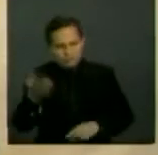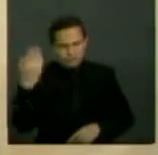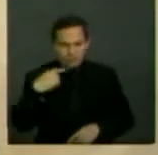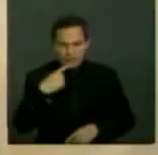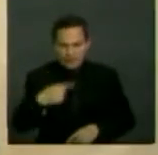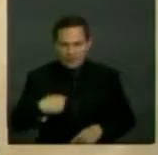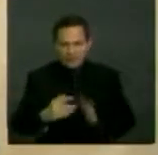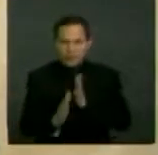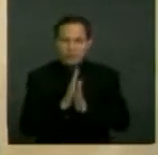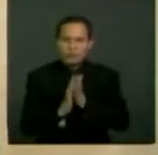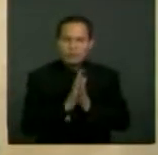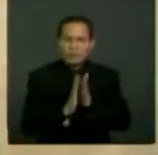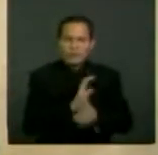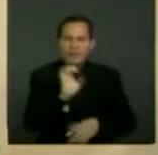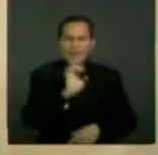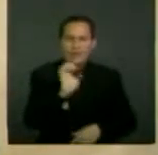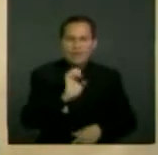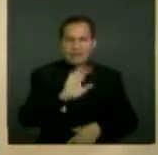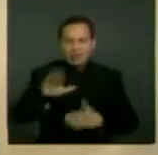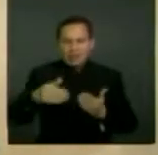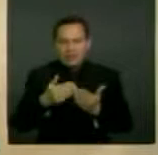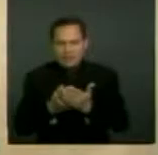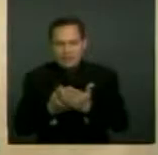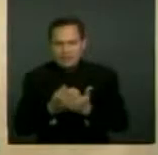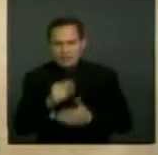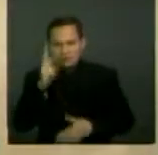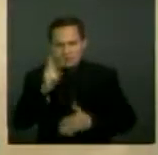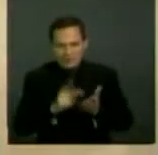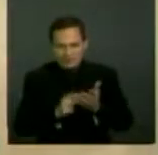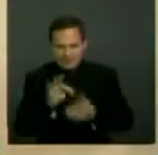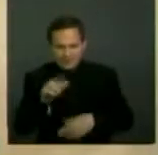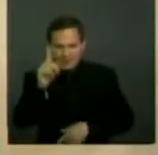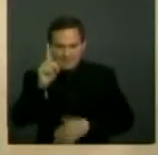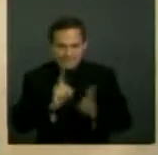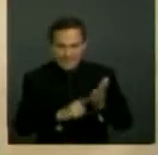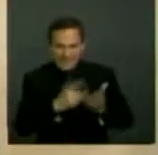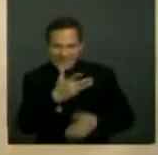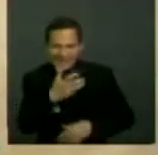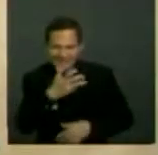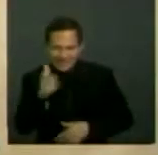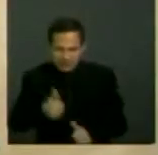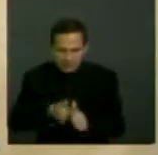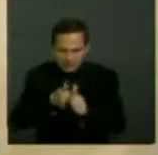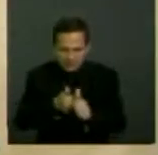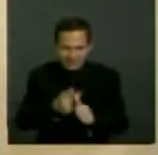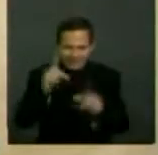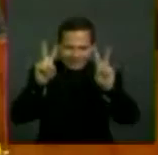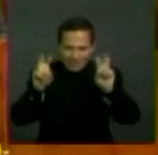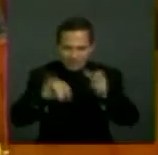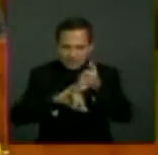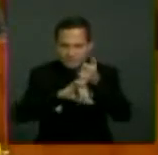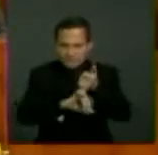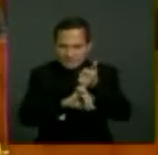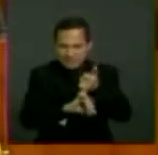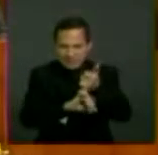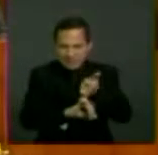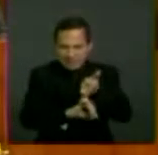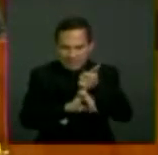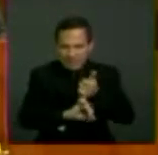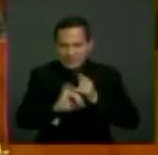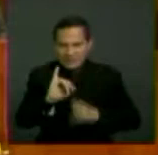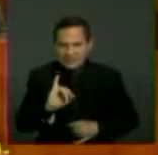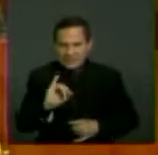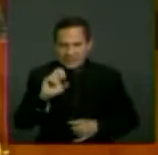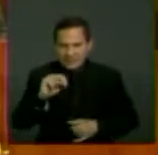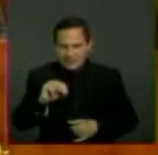octubre de 2013 se realizaron más de 2.500 asesorías relacionadas con interdicción, lo que nos muestra que cada año miles de personas